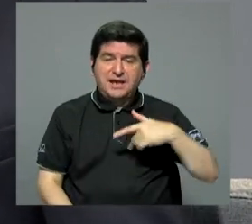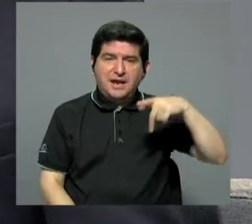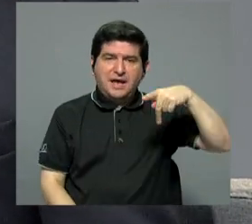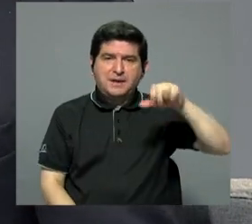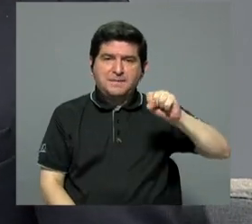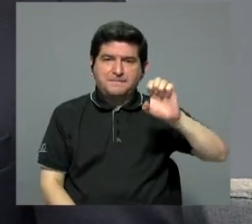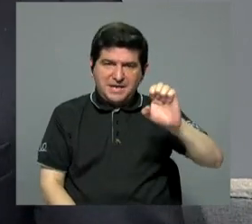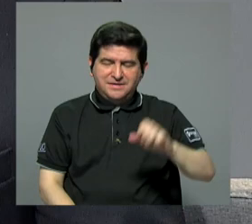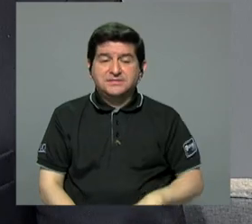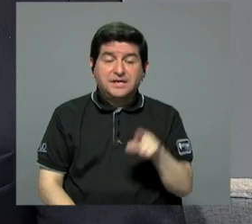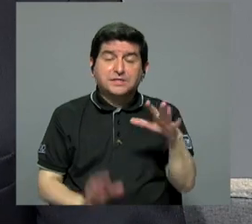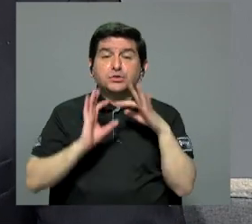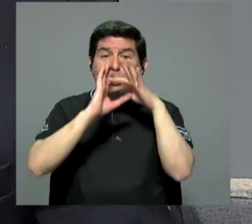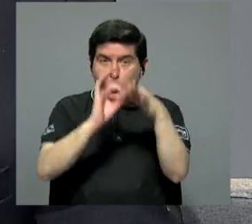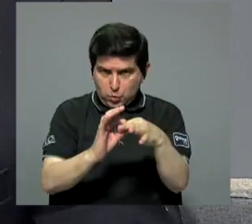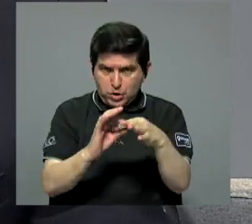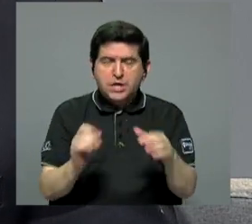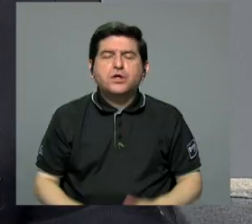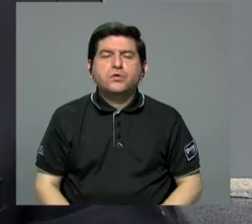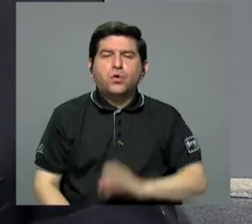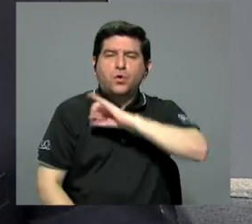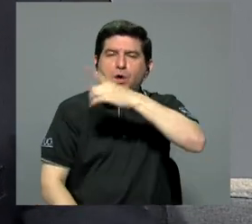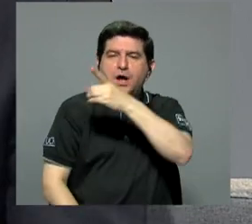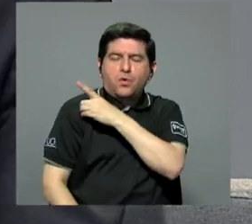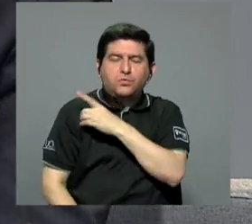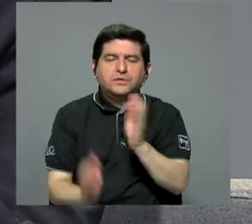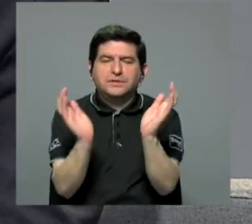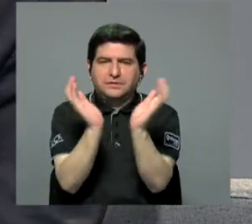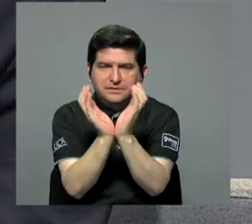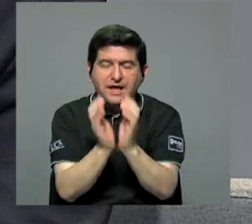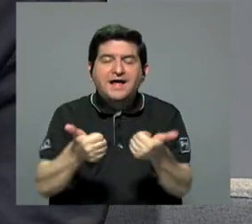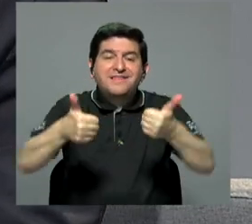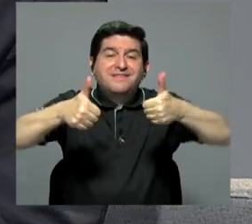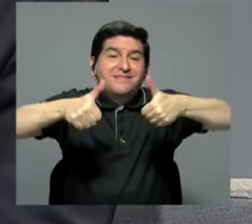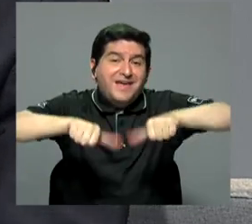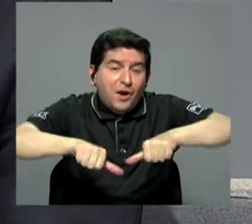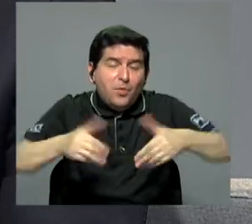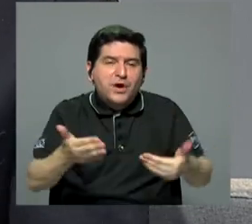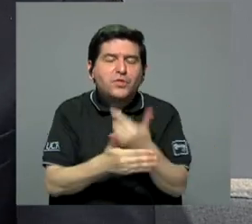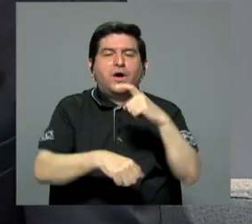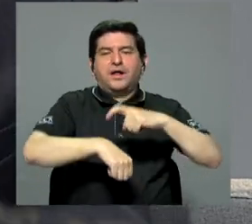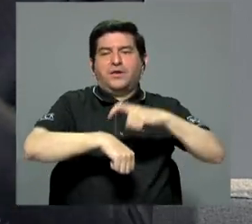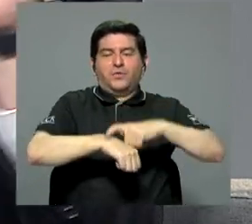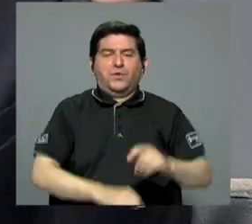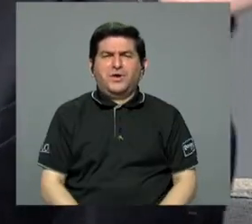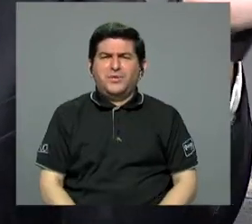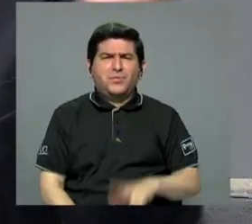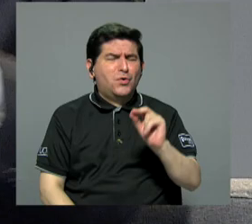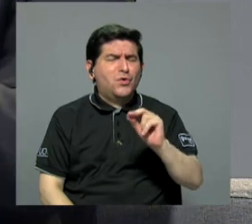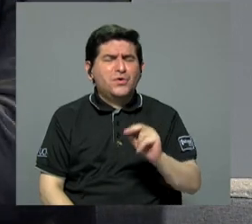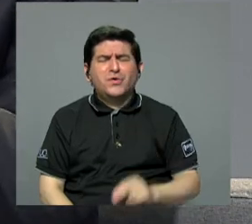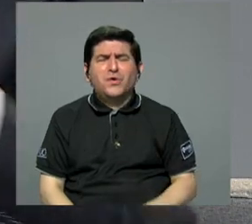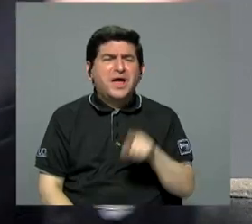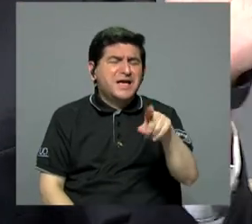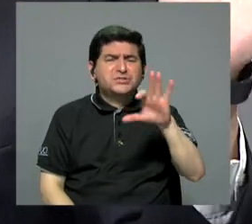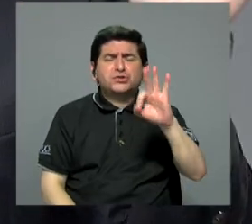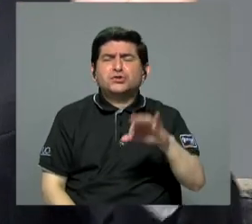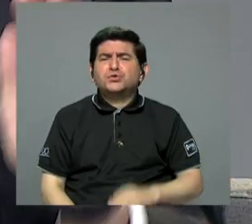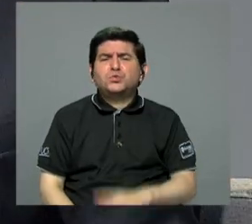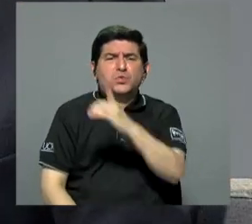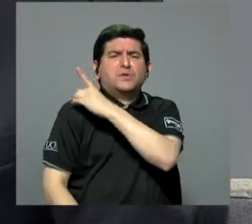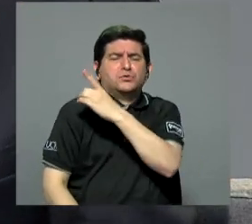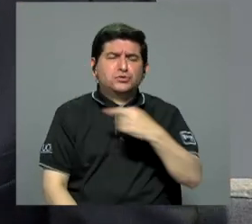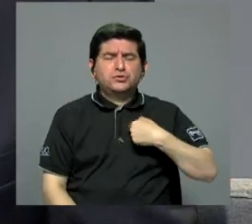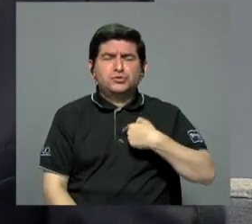pase. Y eso va de la mano con una Junta Directiva de la Caja, acorde con los nuevos tiempos. Estos nueve directivos, a los nueve les